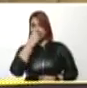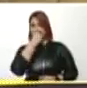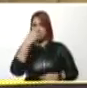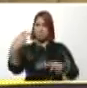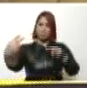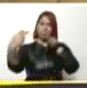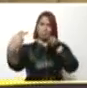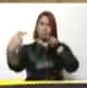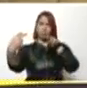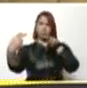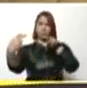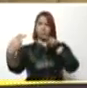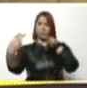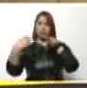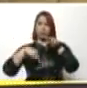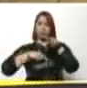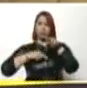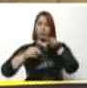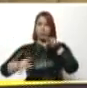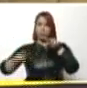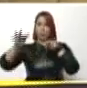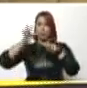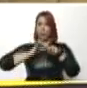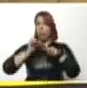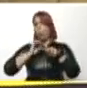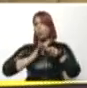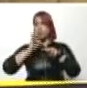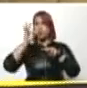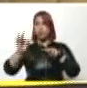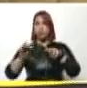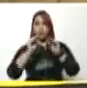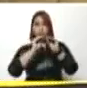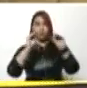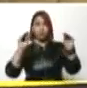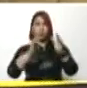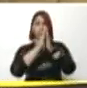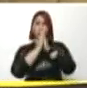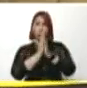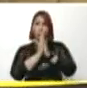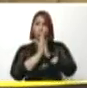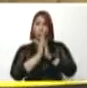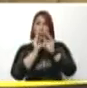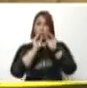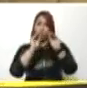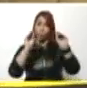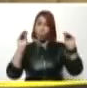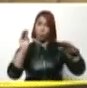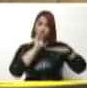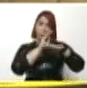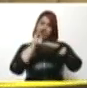nos contagiaría. Así que yo los llamo a todos que se cuiden, que nos cuidemos.